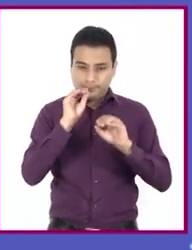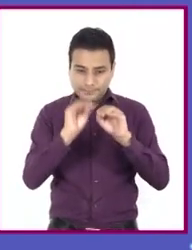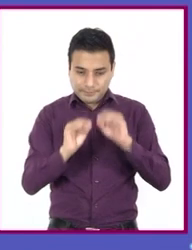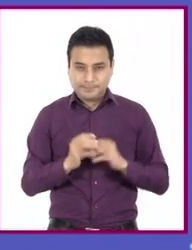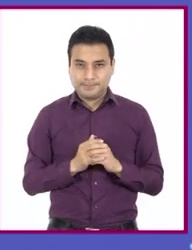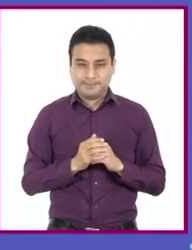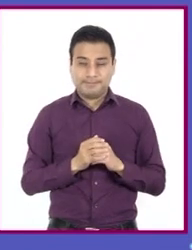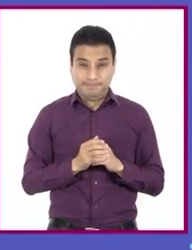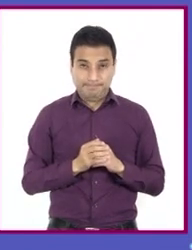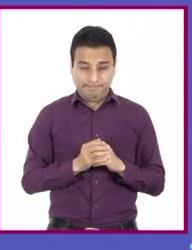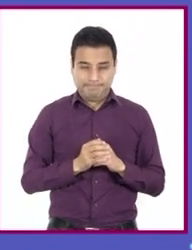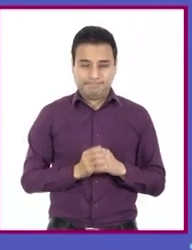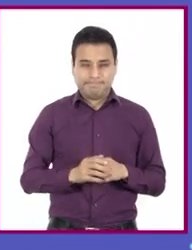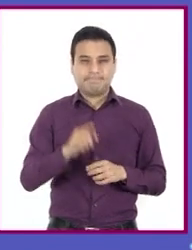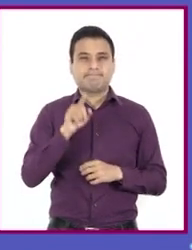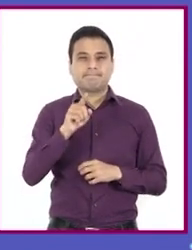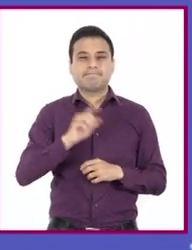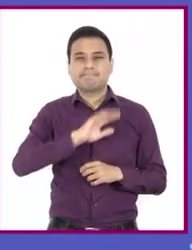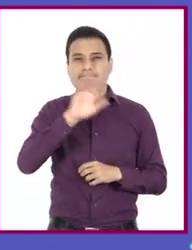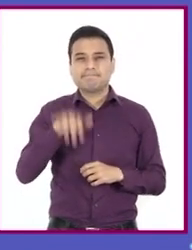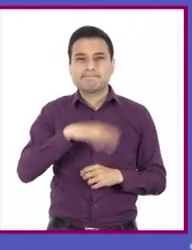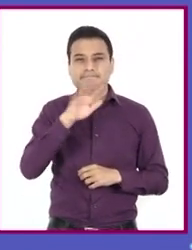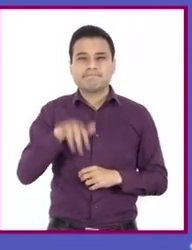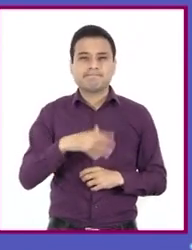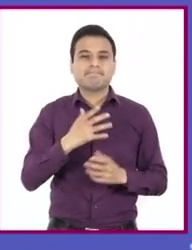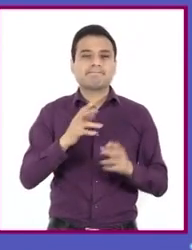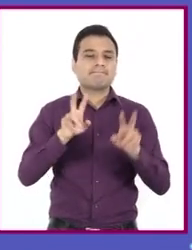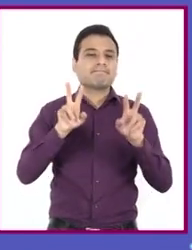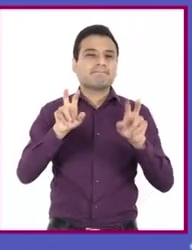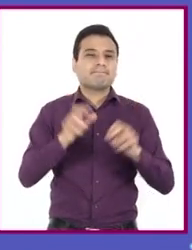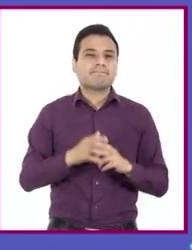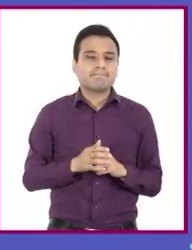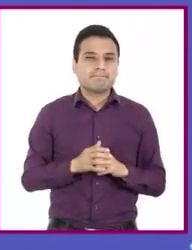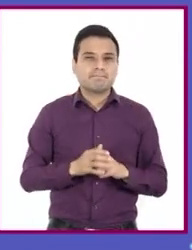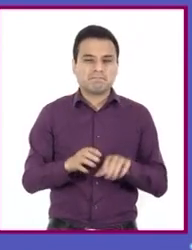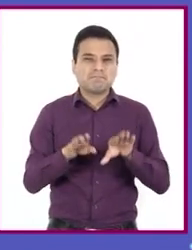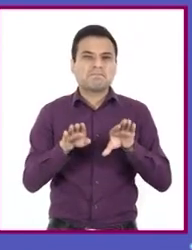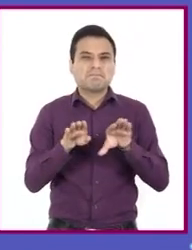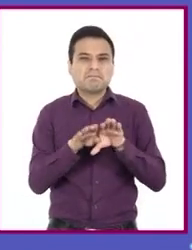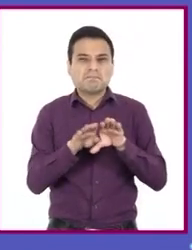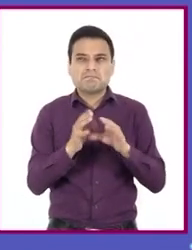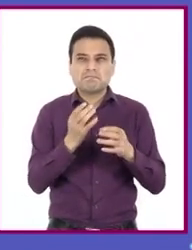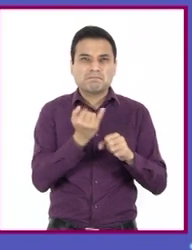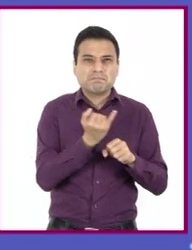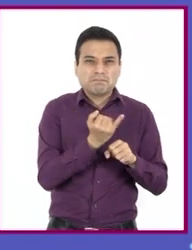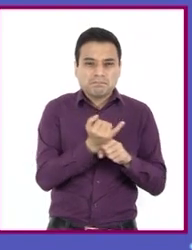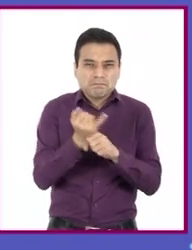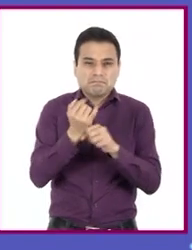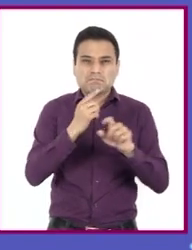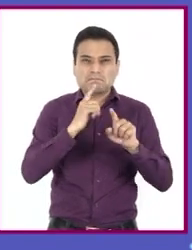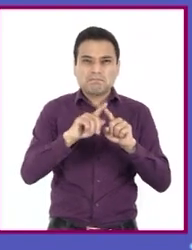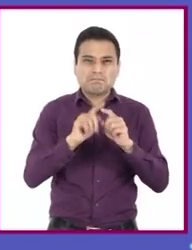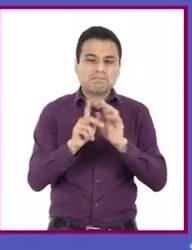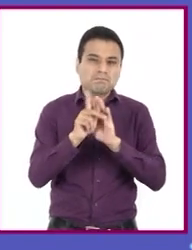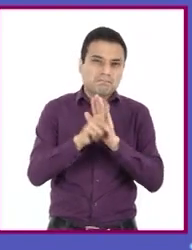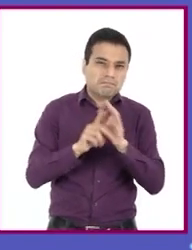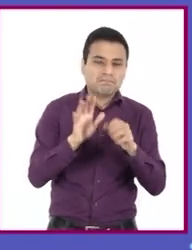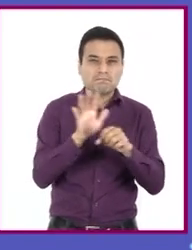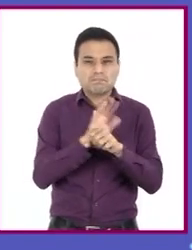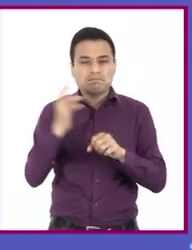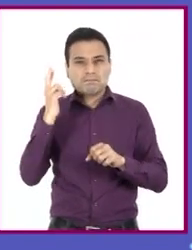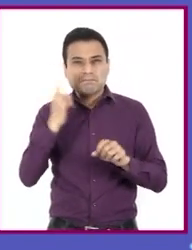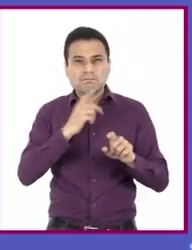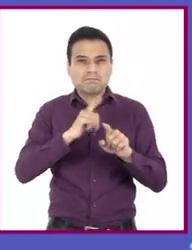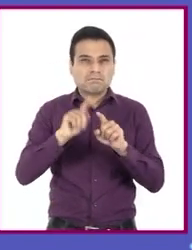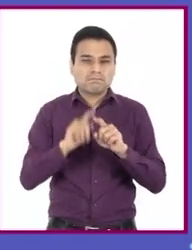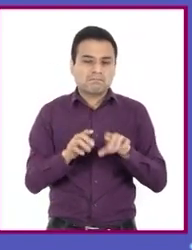ubiquen la sección destinada a trabajar, cómo explorar diversos tipos de fuentes para obtener información y realicen